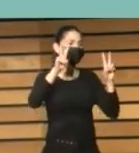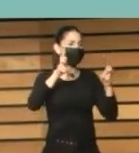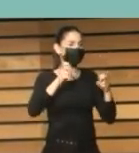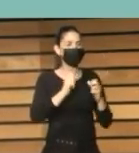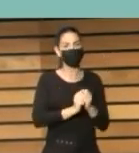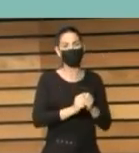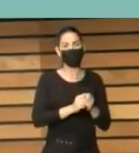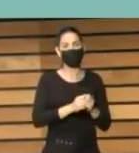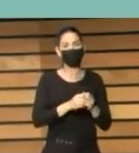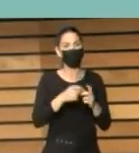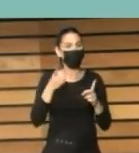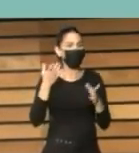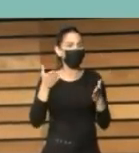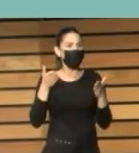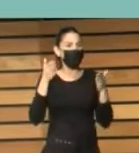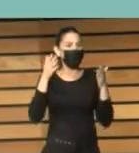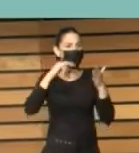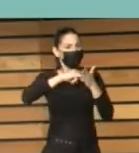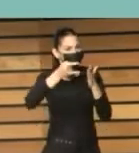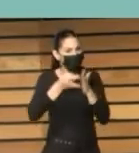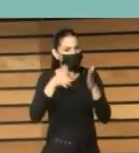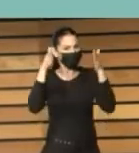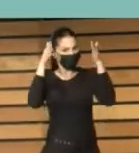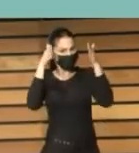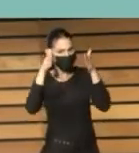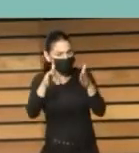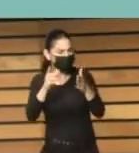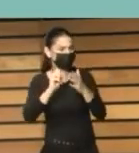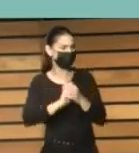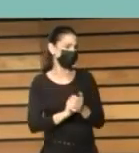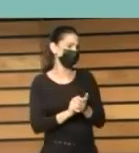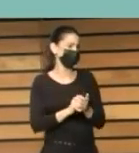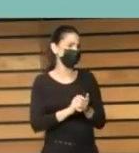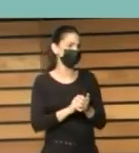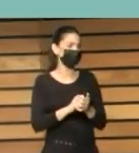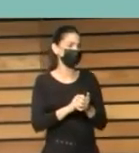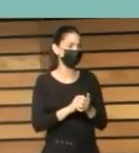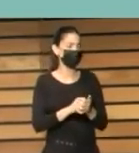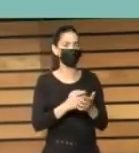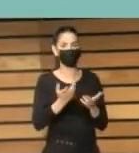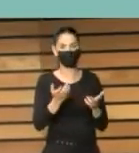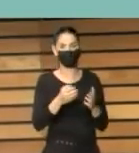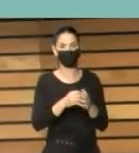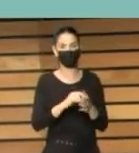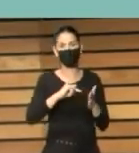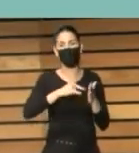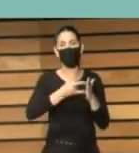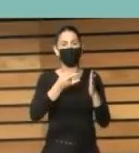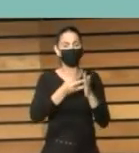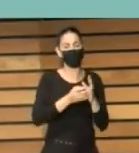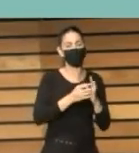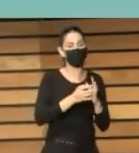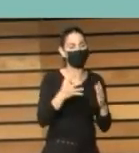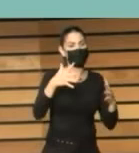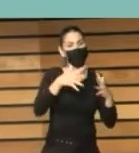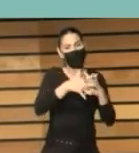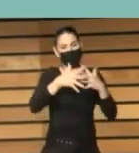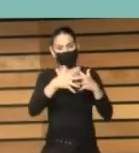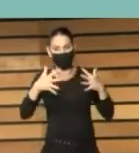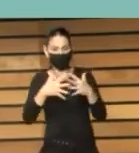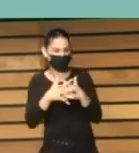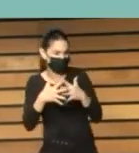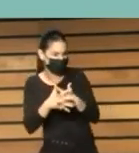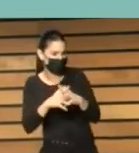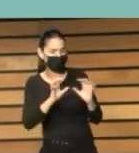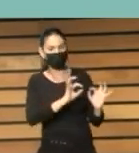puntuales algunas ocasionales otras marcadas en proyectos más estructurados tienen que ser